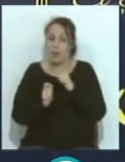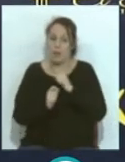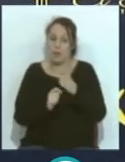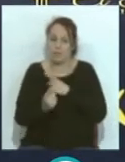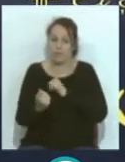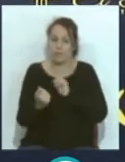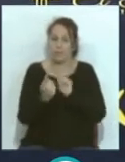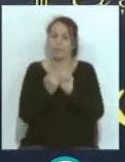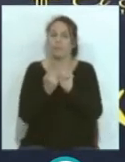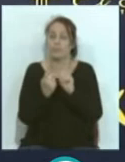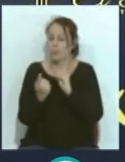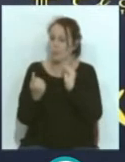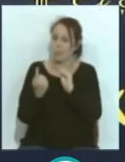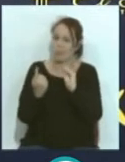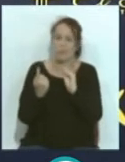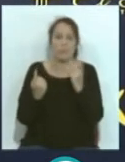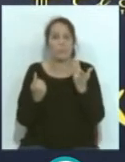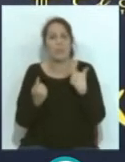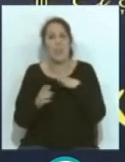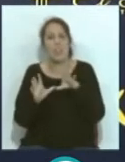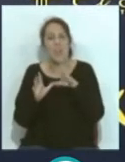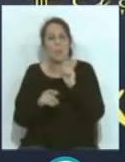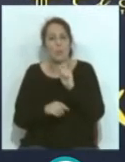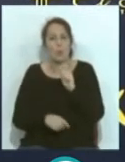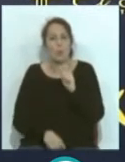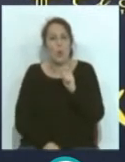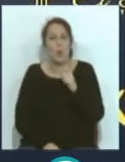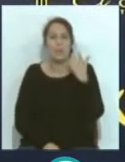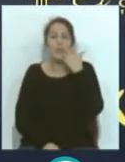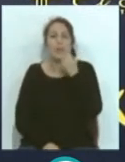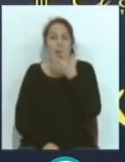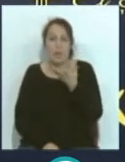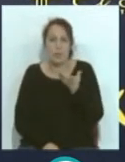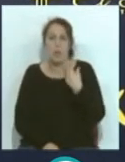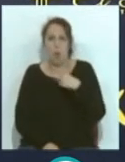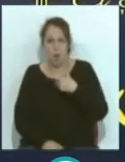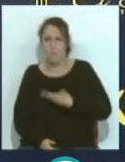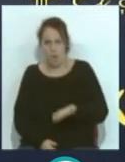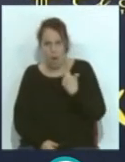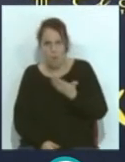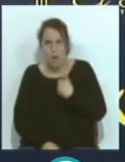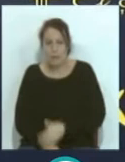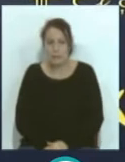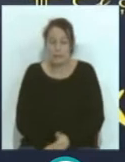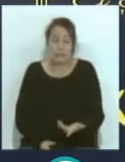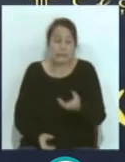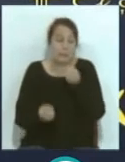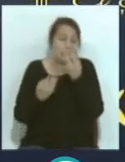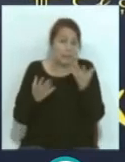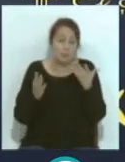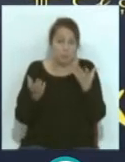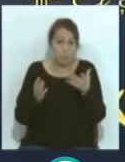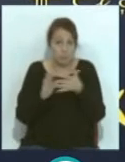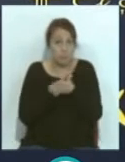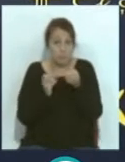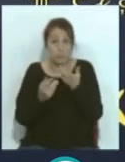encontrado y le he preguntado y le he dicho para 10 minutitos el sábado y me ha dicho no, y más, más. O sea que ya está bien, está